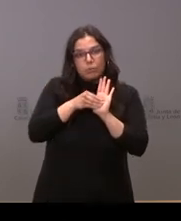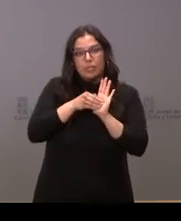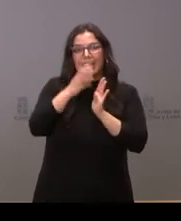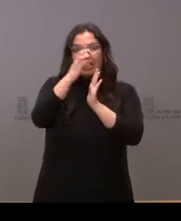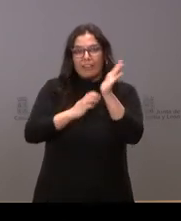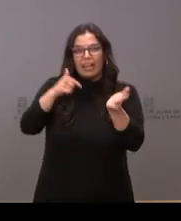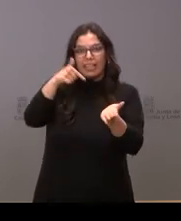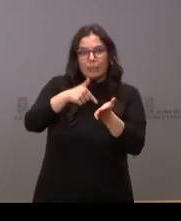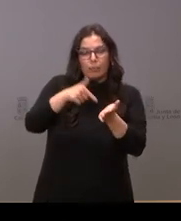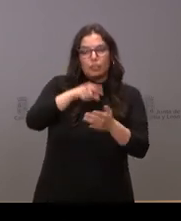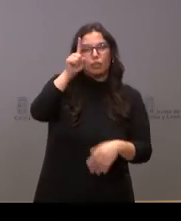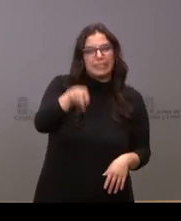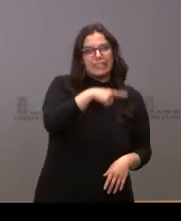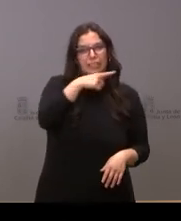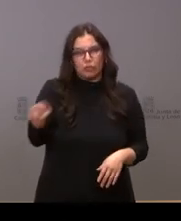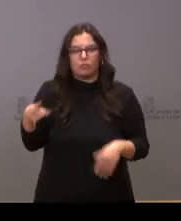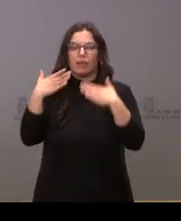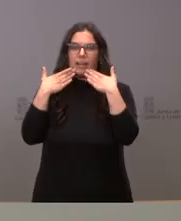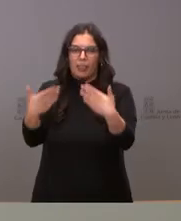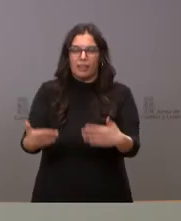de impuestos de alguna clase gracias